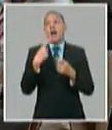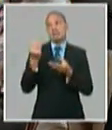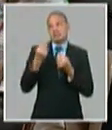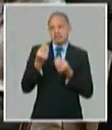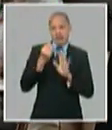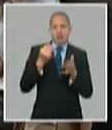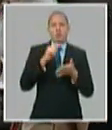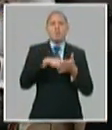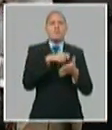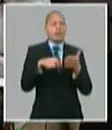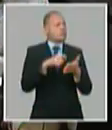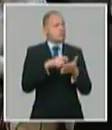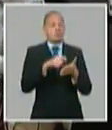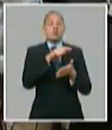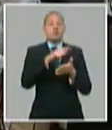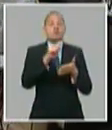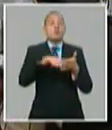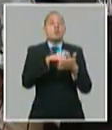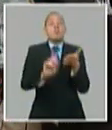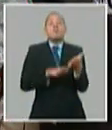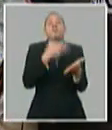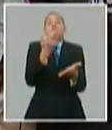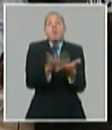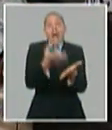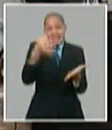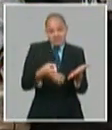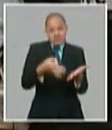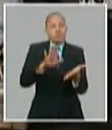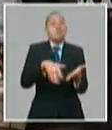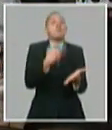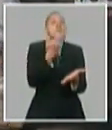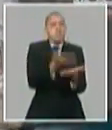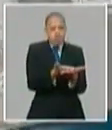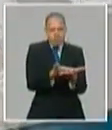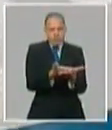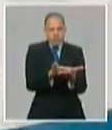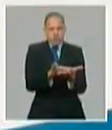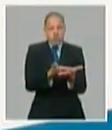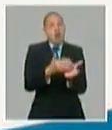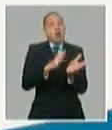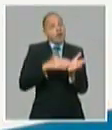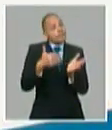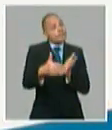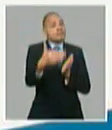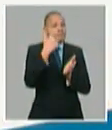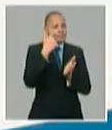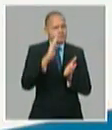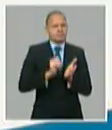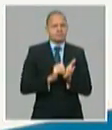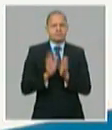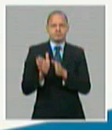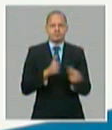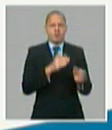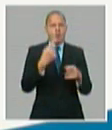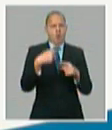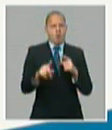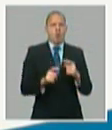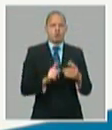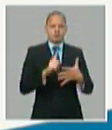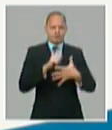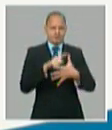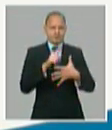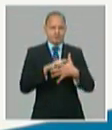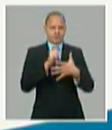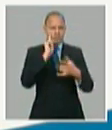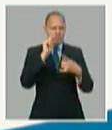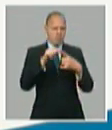el próximo año aún en medio de las perdón este año aún en medio de las restricciones y recordarán ustedes que cuando